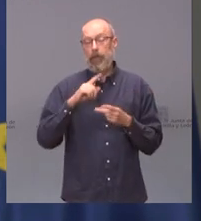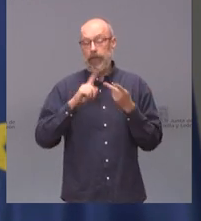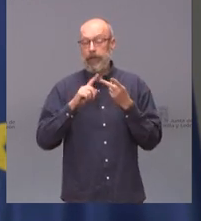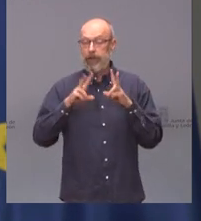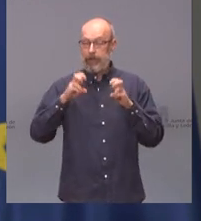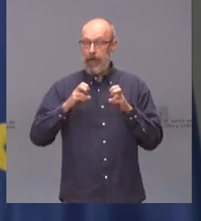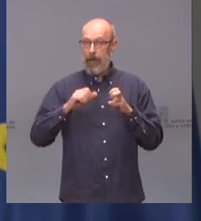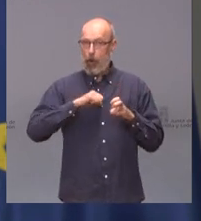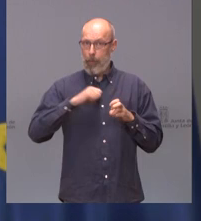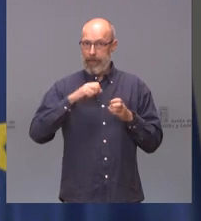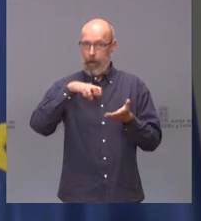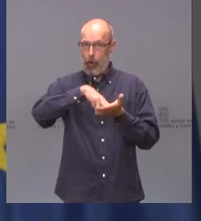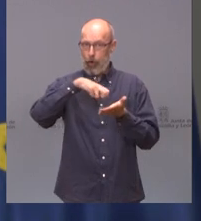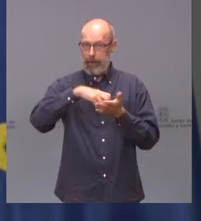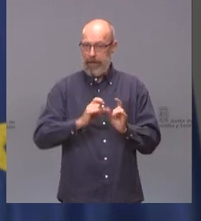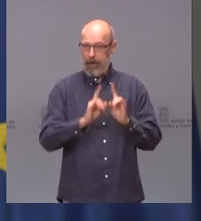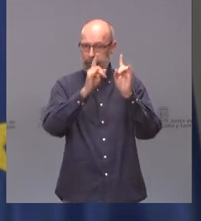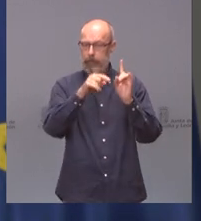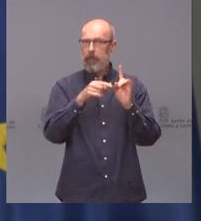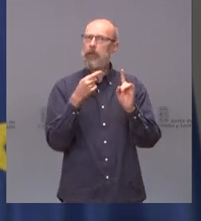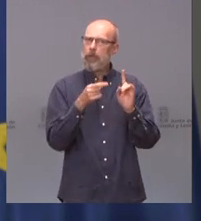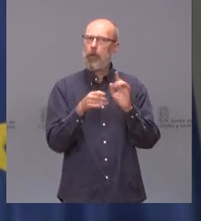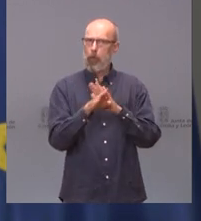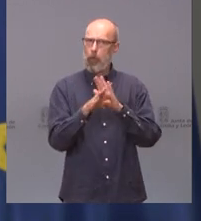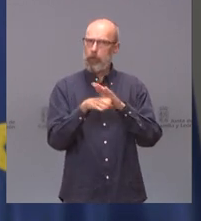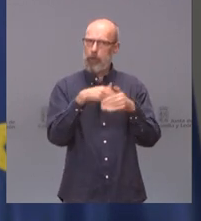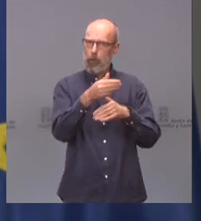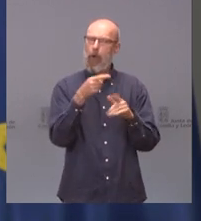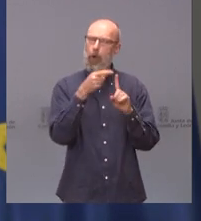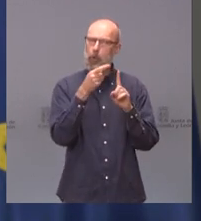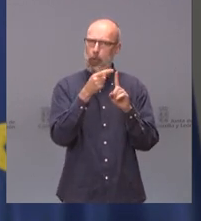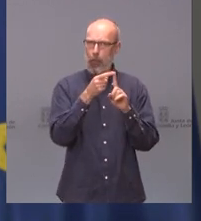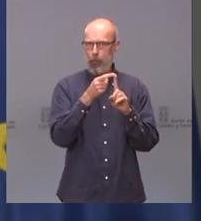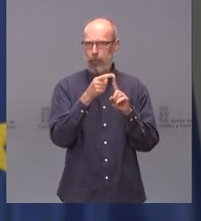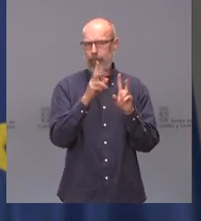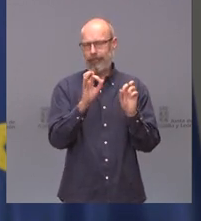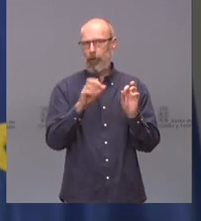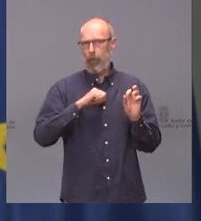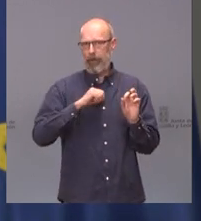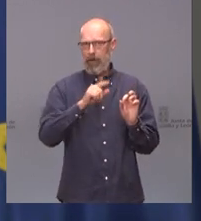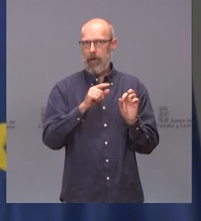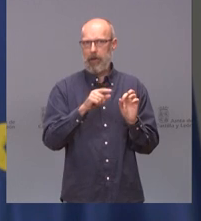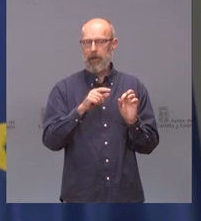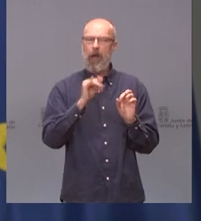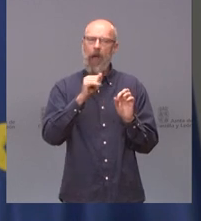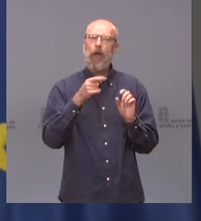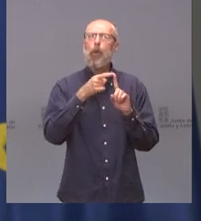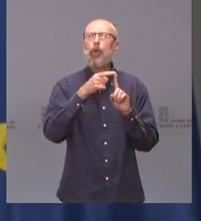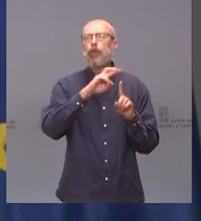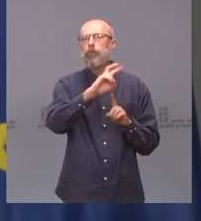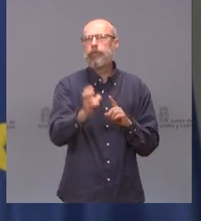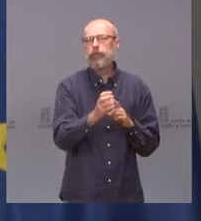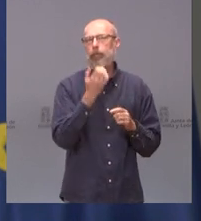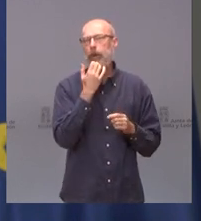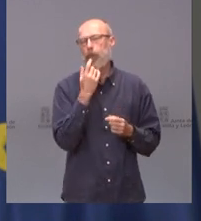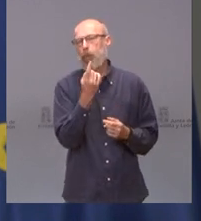el edificio Rondilla va a continuar teniendo un uso sanitario. Hay varias opciones, la que ha comentado es una de